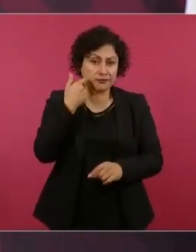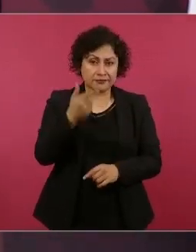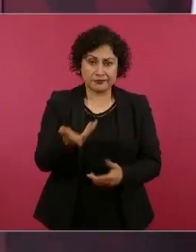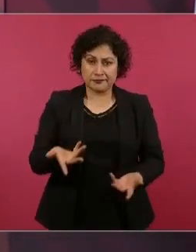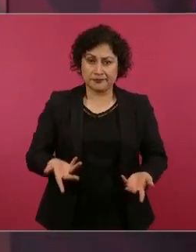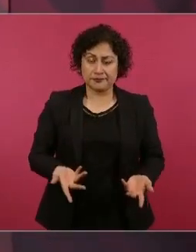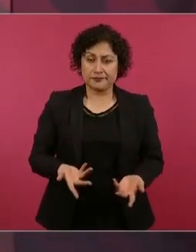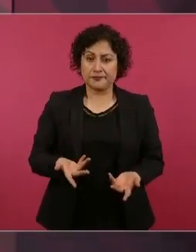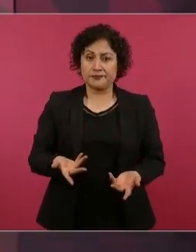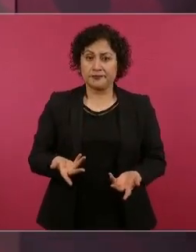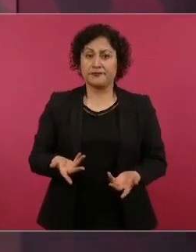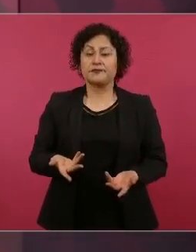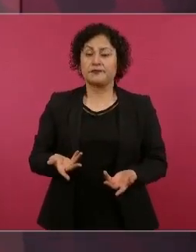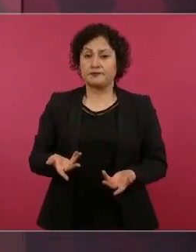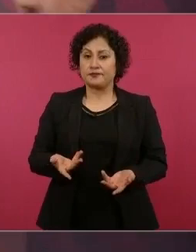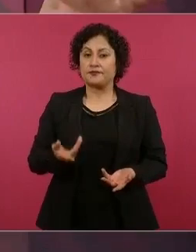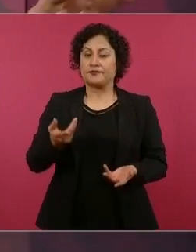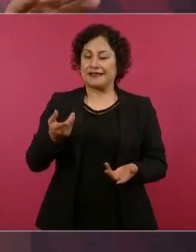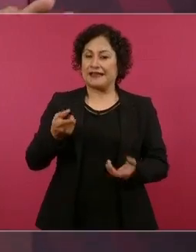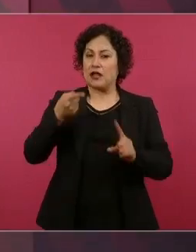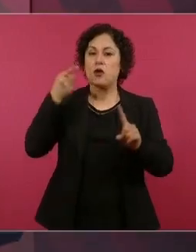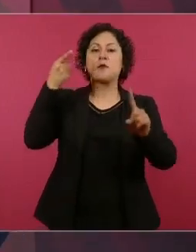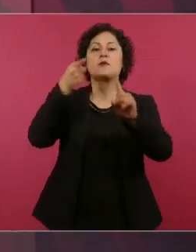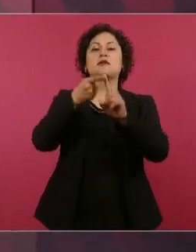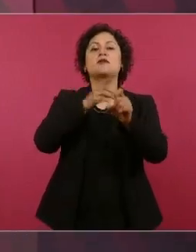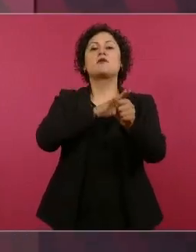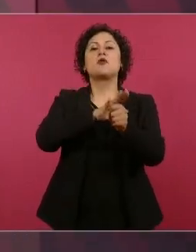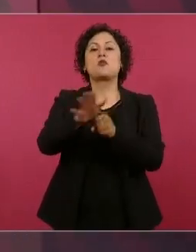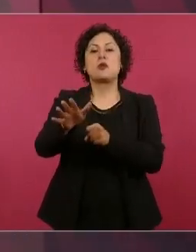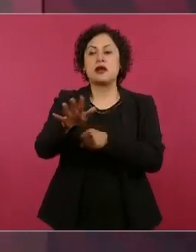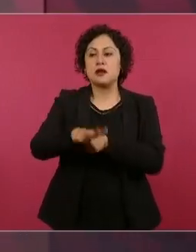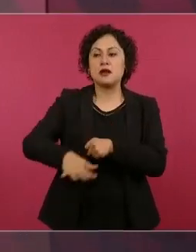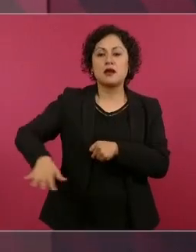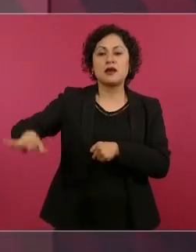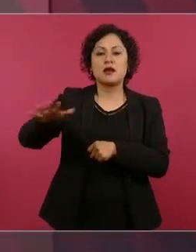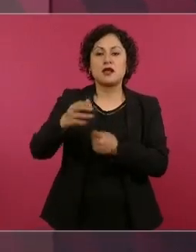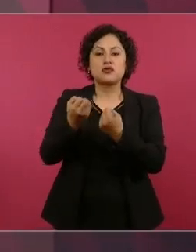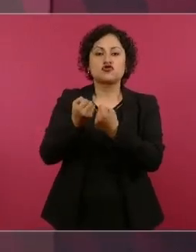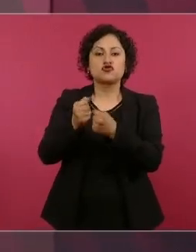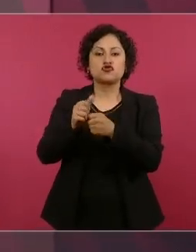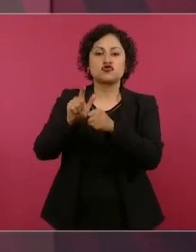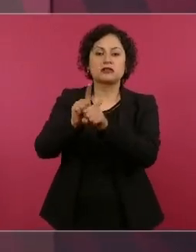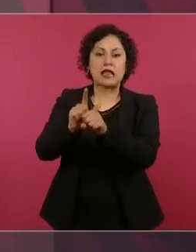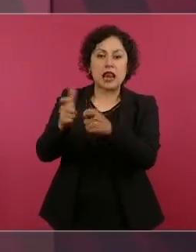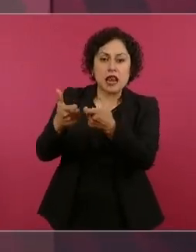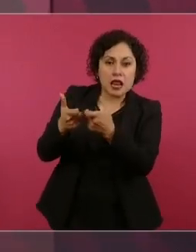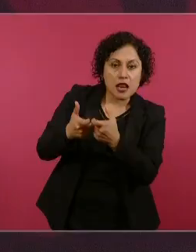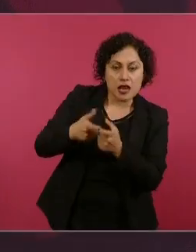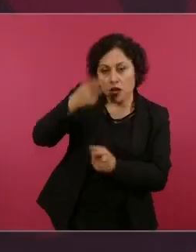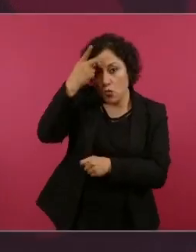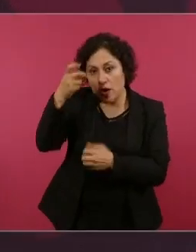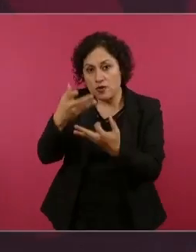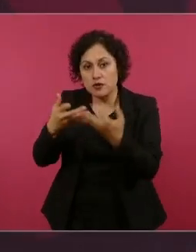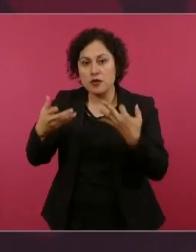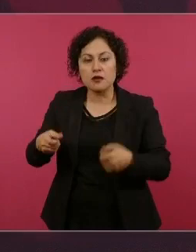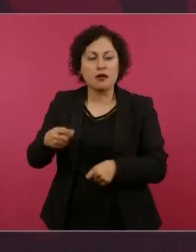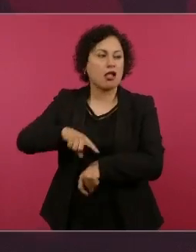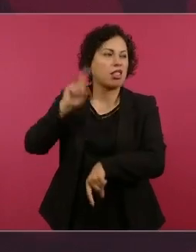Quiere desaparecer por completo la propiedad social y no lo lograron.